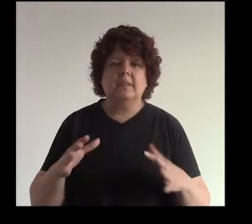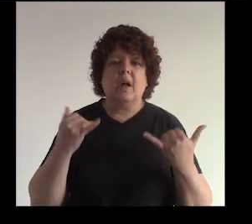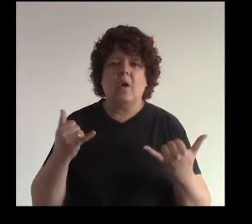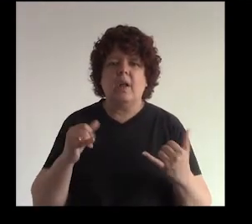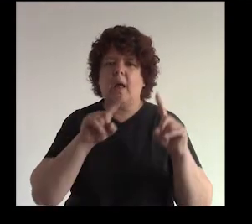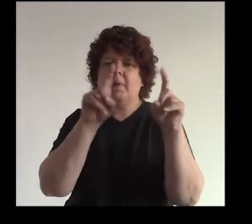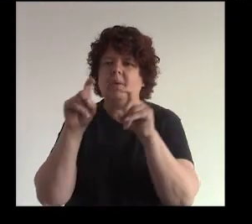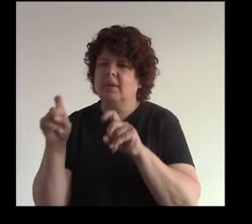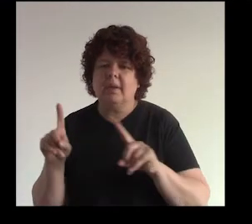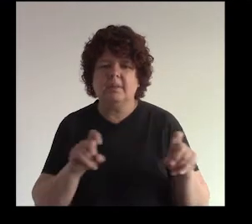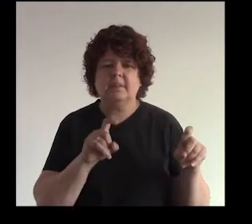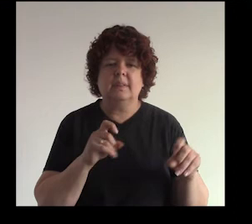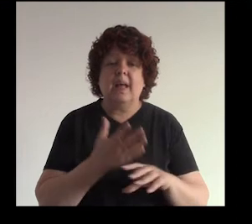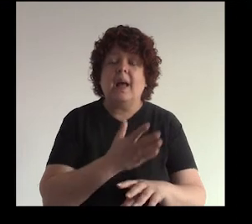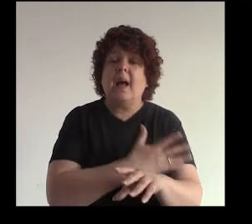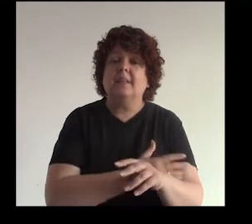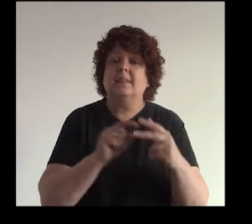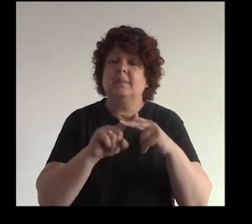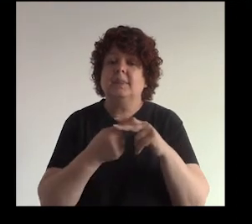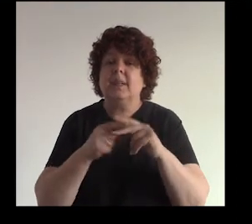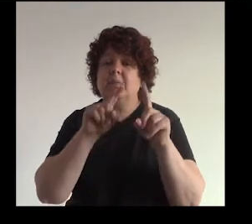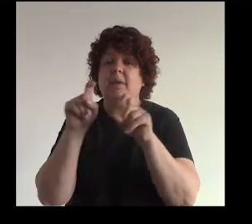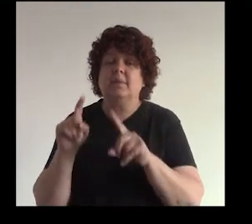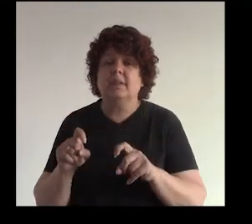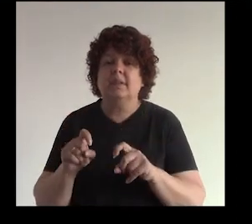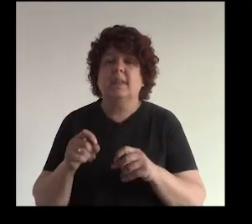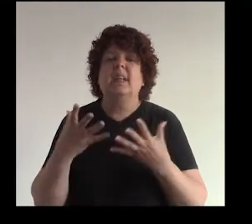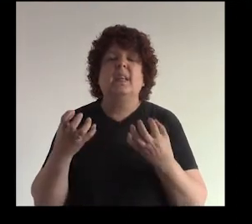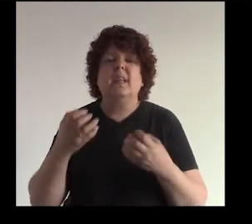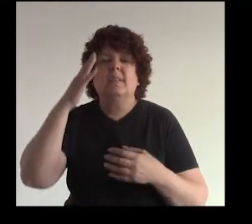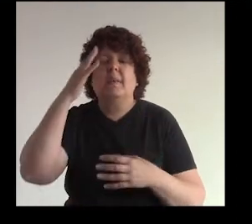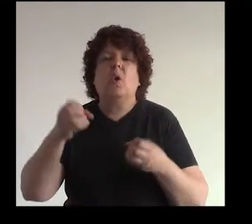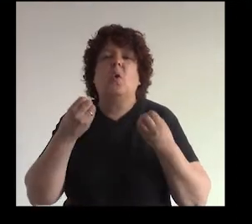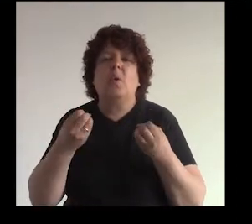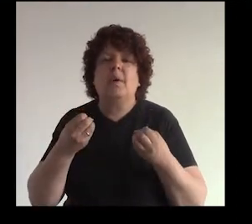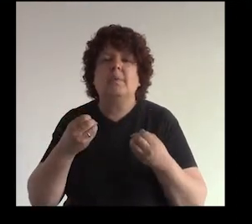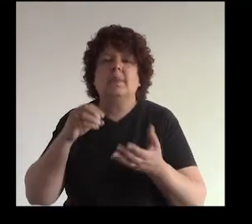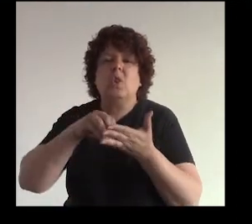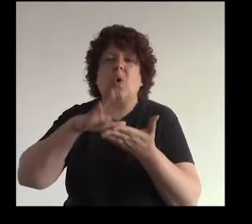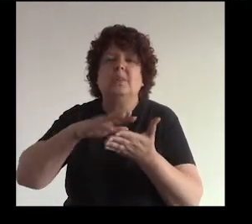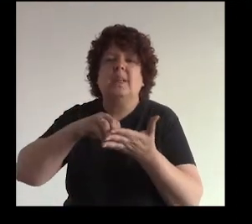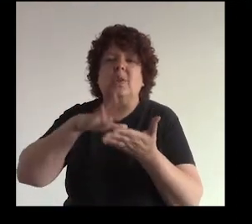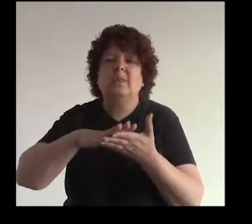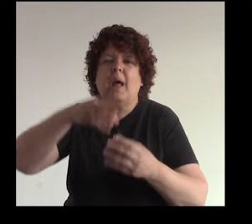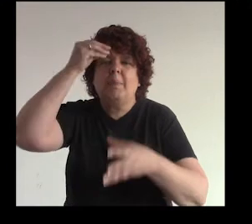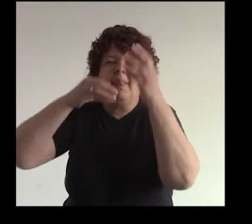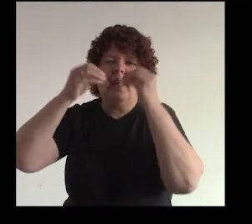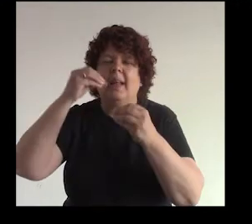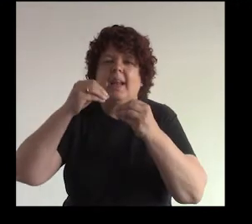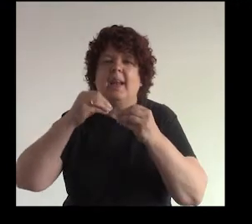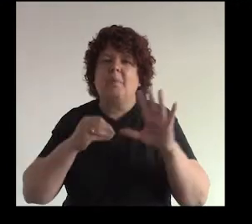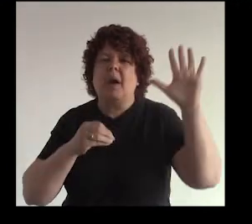listo rueda de preguntas antes de pasar a la rueda de preguntas quisiera saber cómo vamos con el tema del aprendizaje